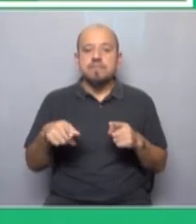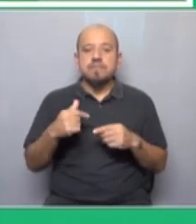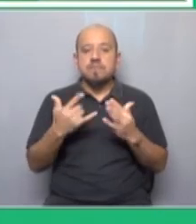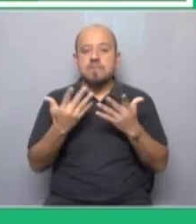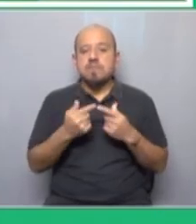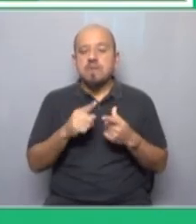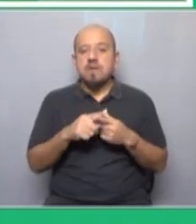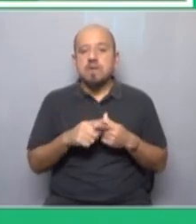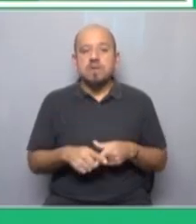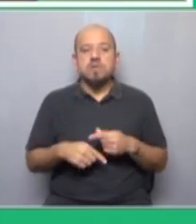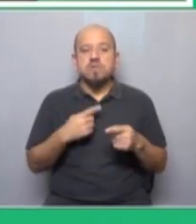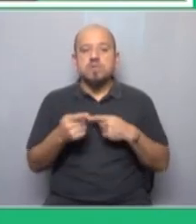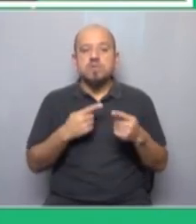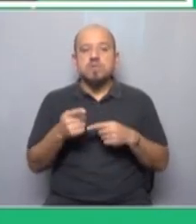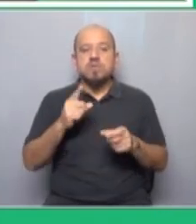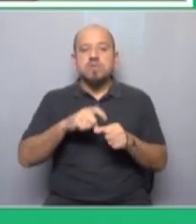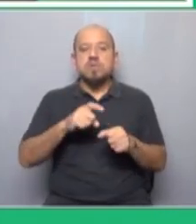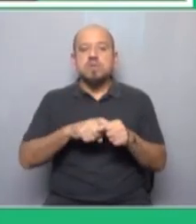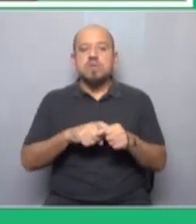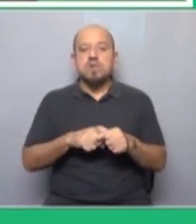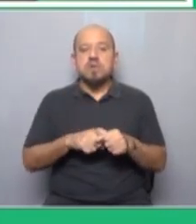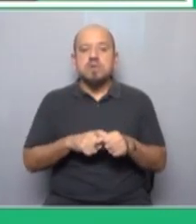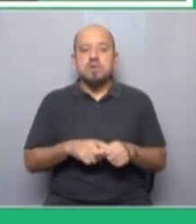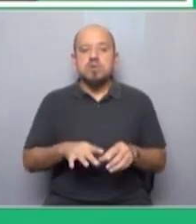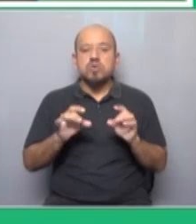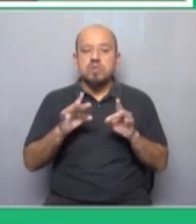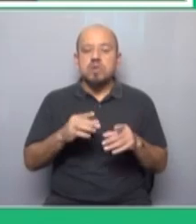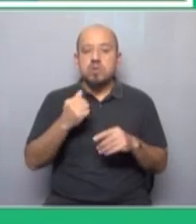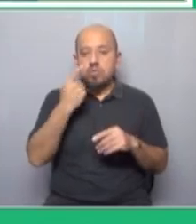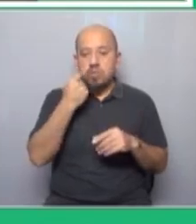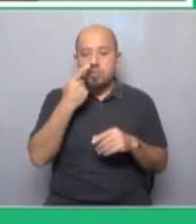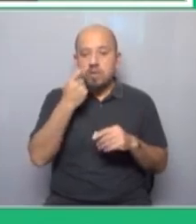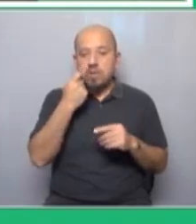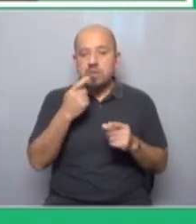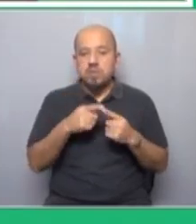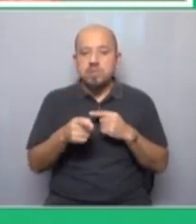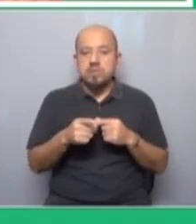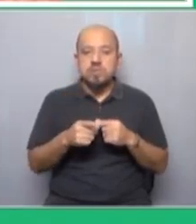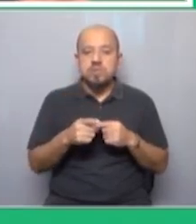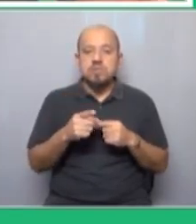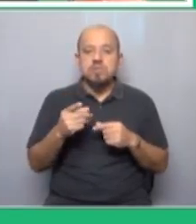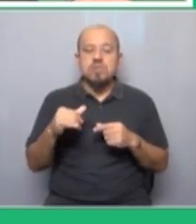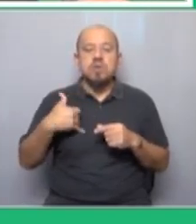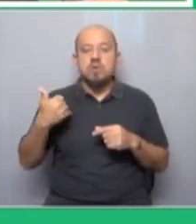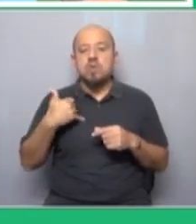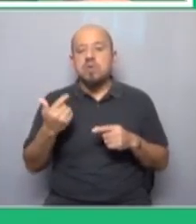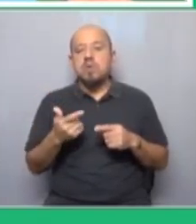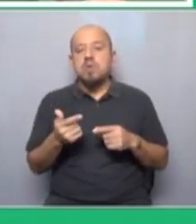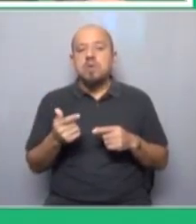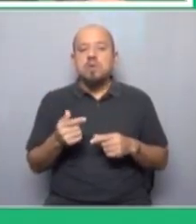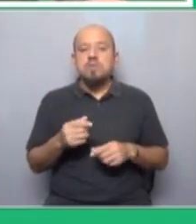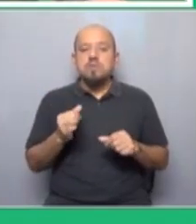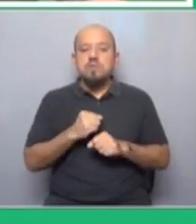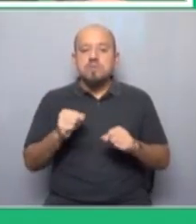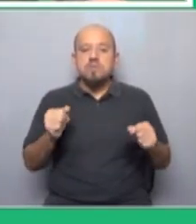organización seguir viendo sindicatos solamente integrados por varones viejos o sea no integrando también a jóvenes ¿se